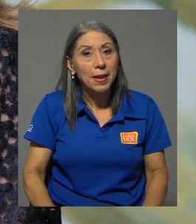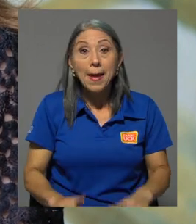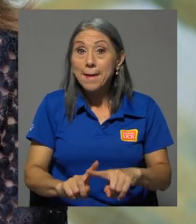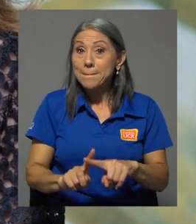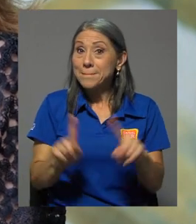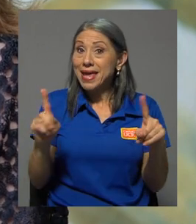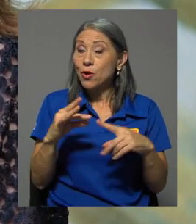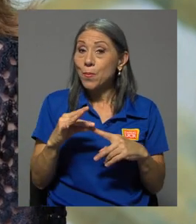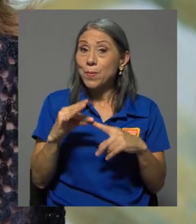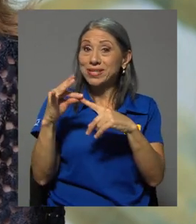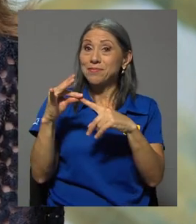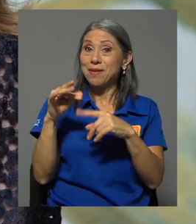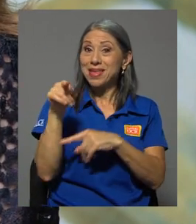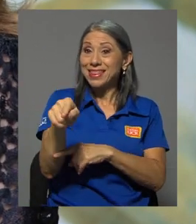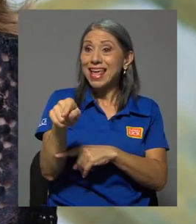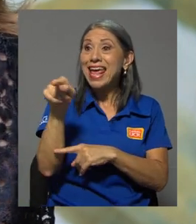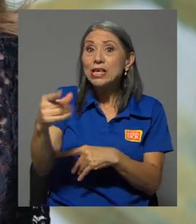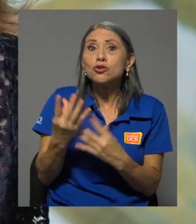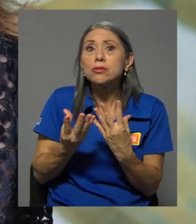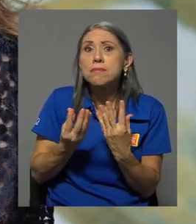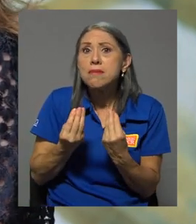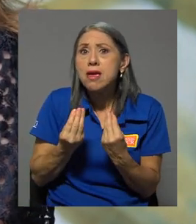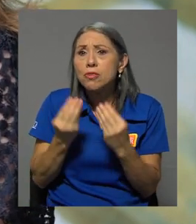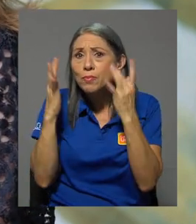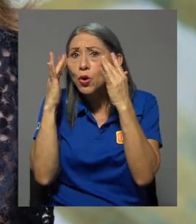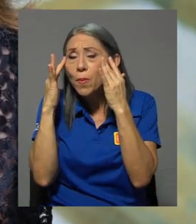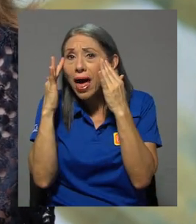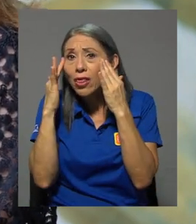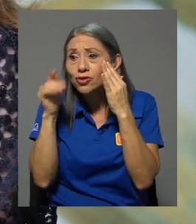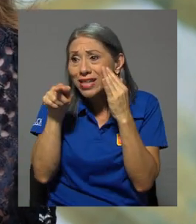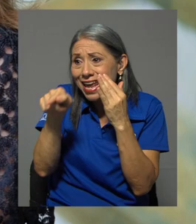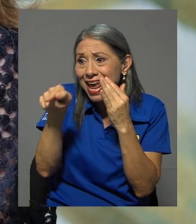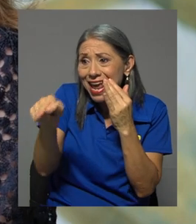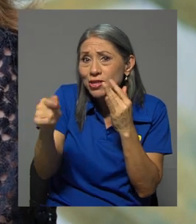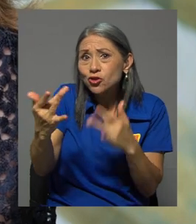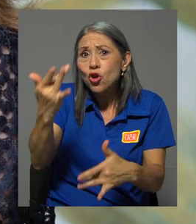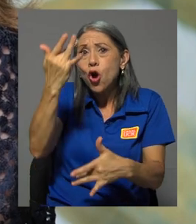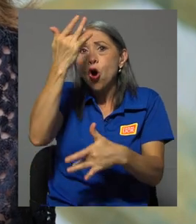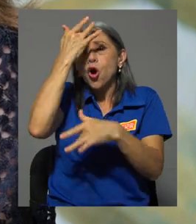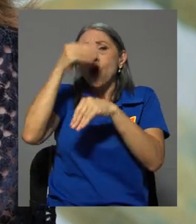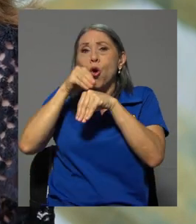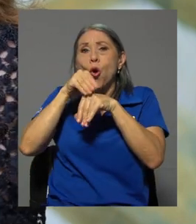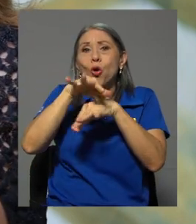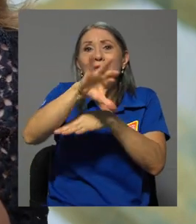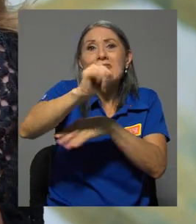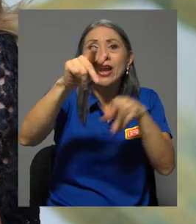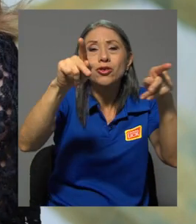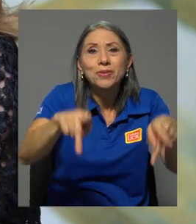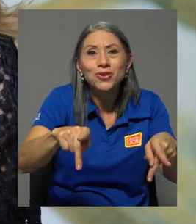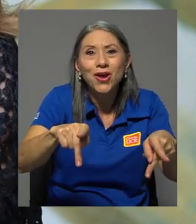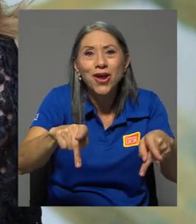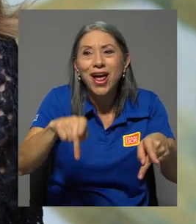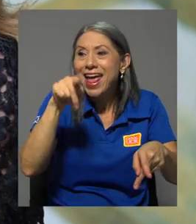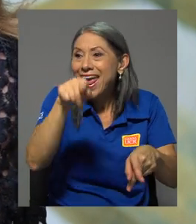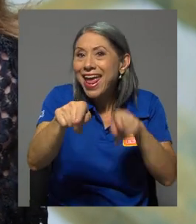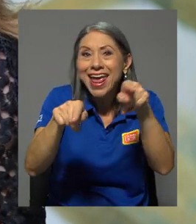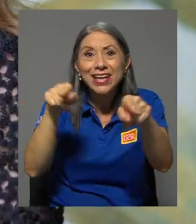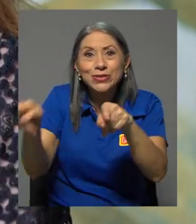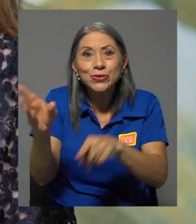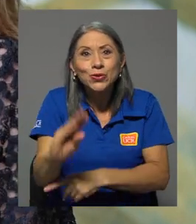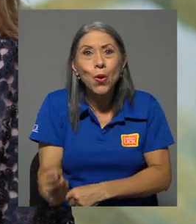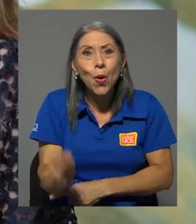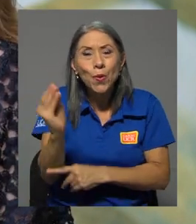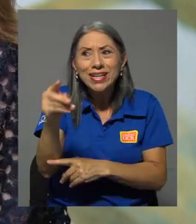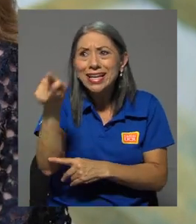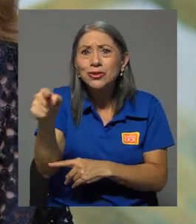pero sobre todo contagiar a alguien. Pero aún así, la población joven, esa es su preocupación principal,